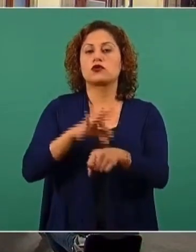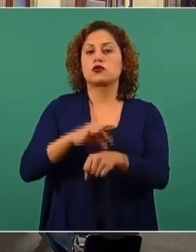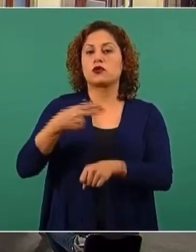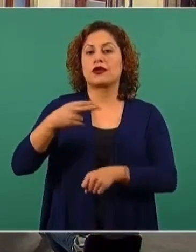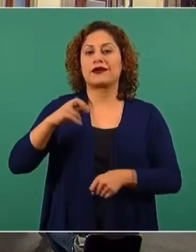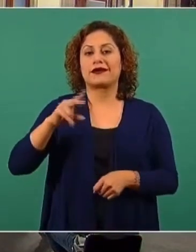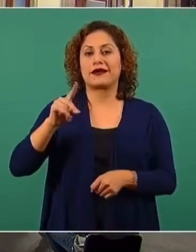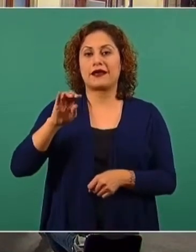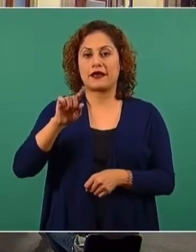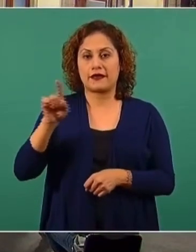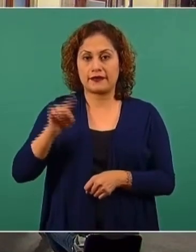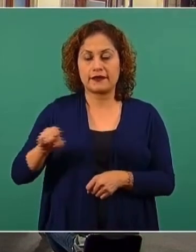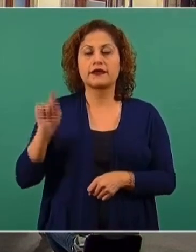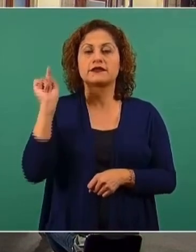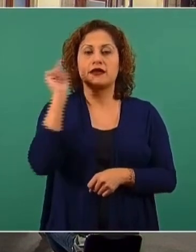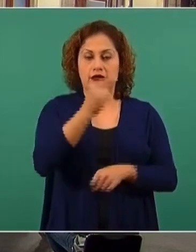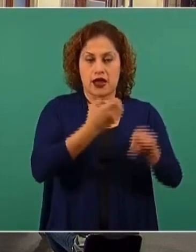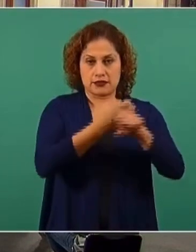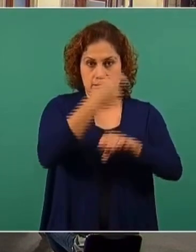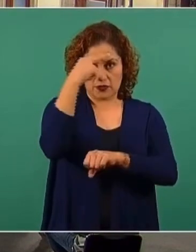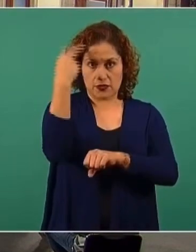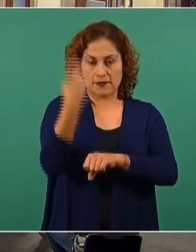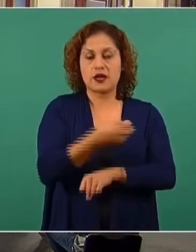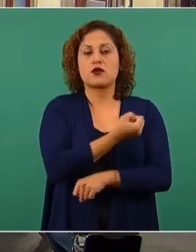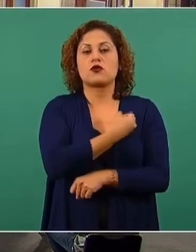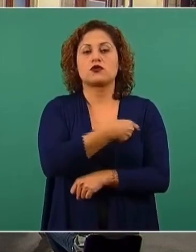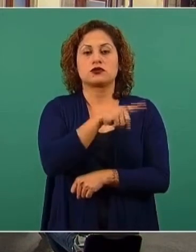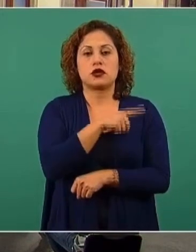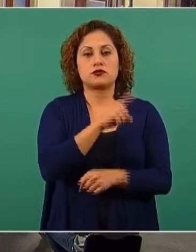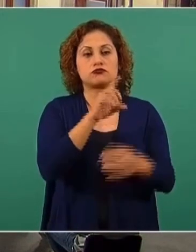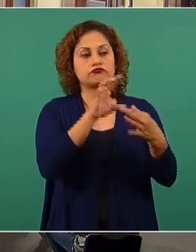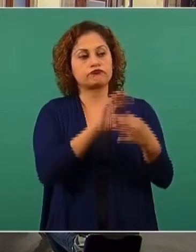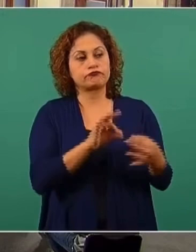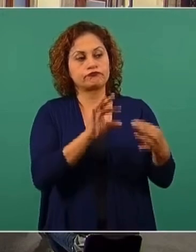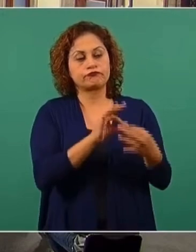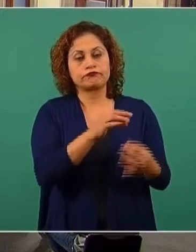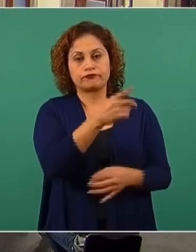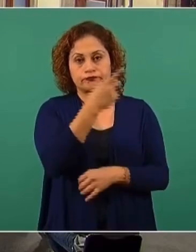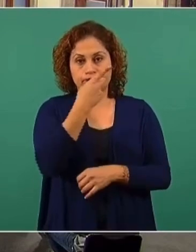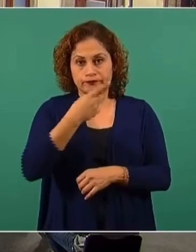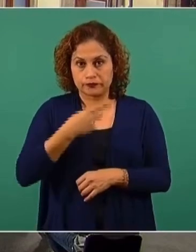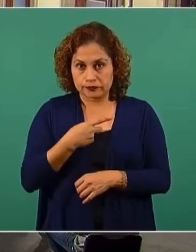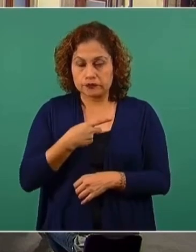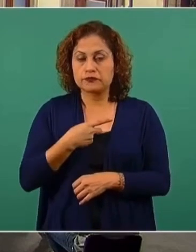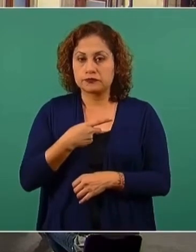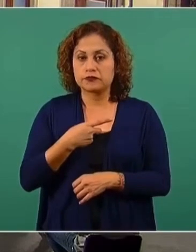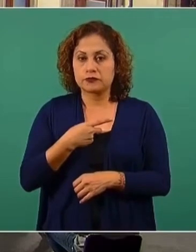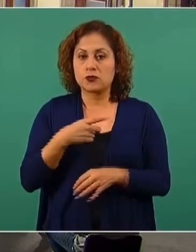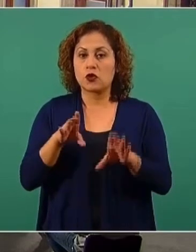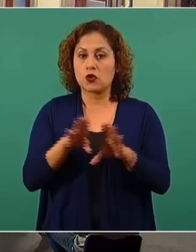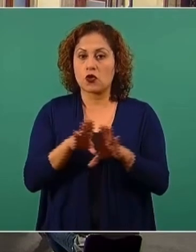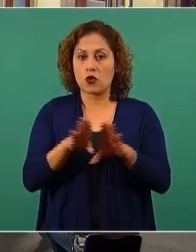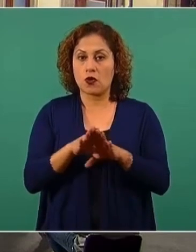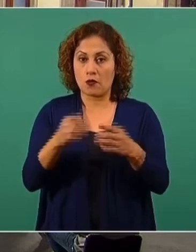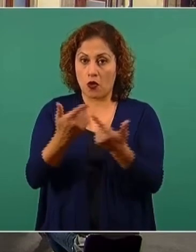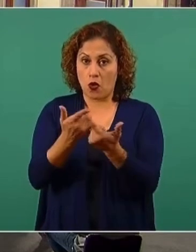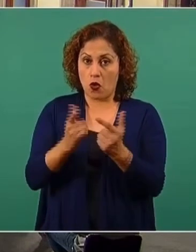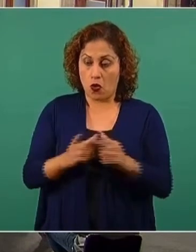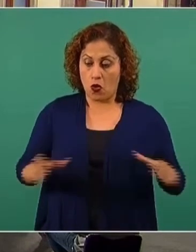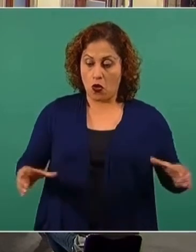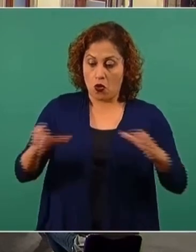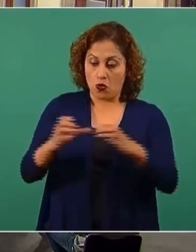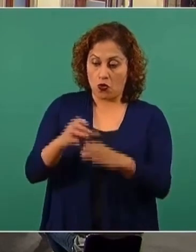Prestaciones Económicas y Sociales del Estado de México, primero nos corrobora que de ninguna manera haya decisión alguna de excluir a